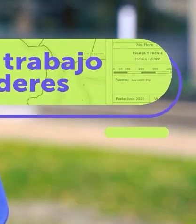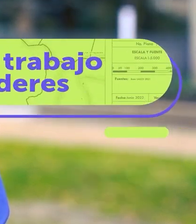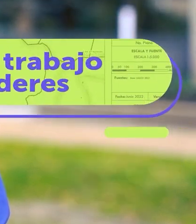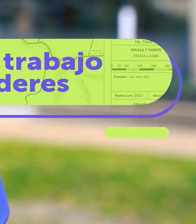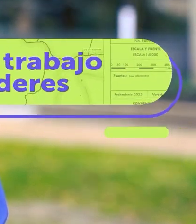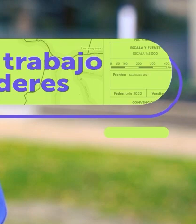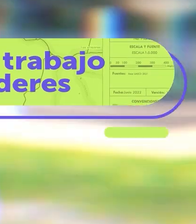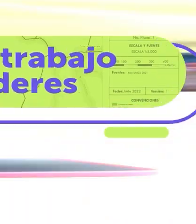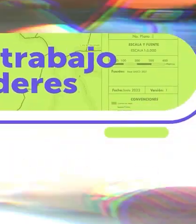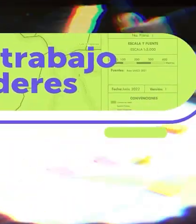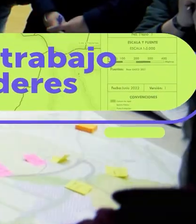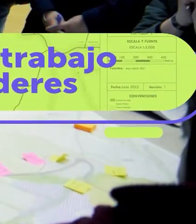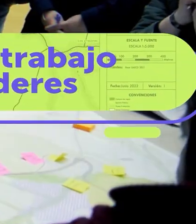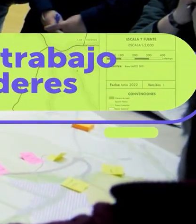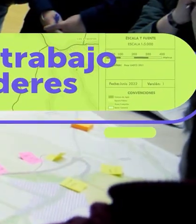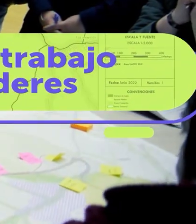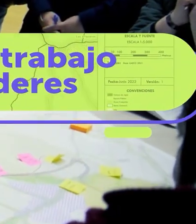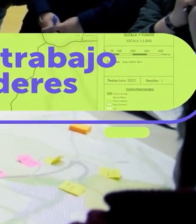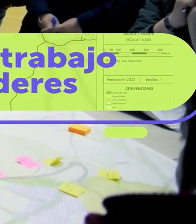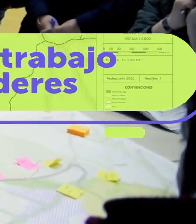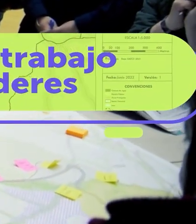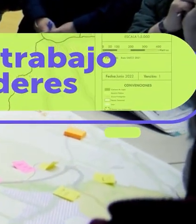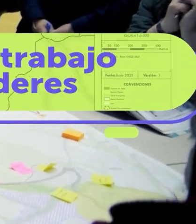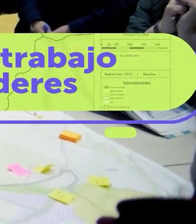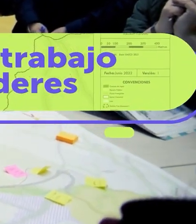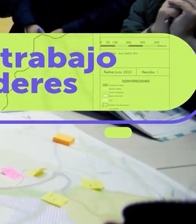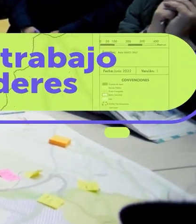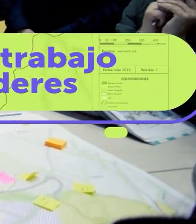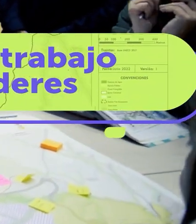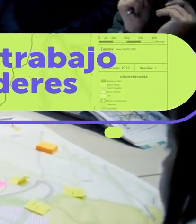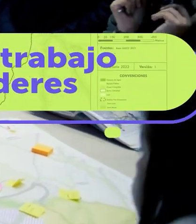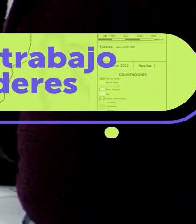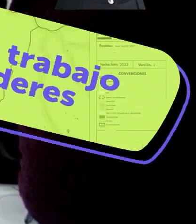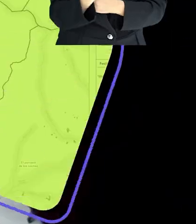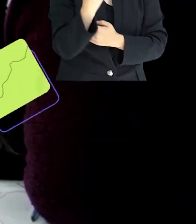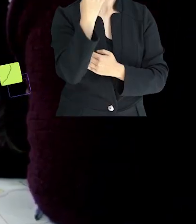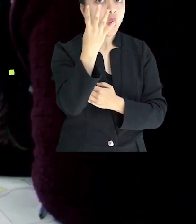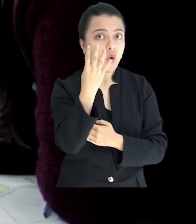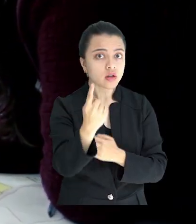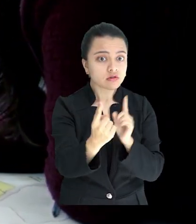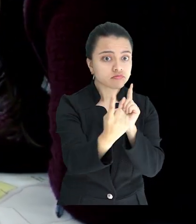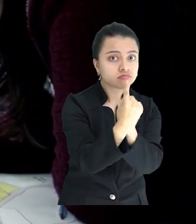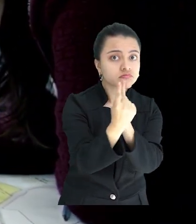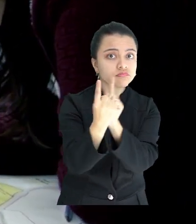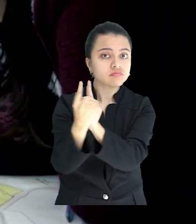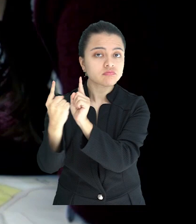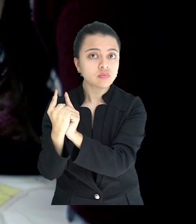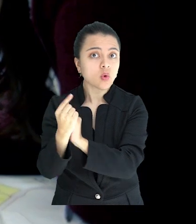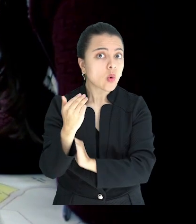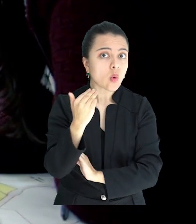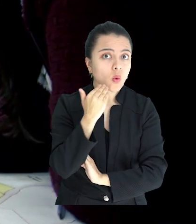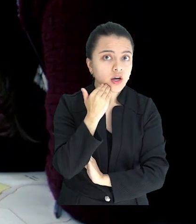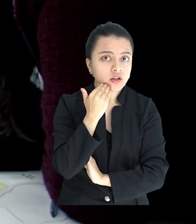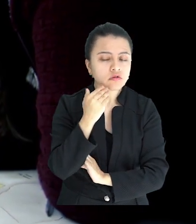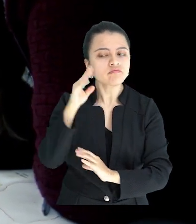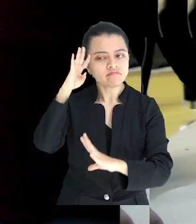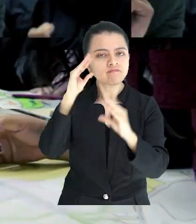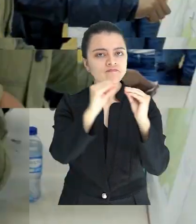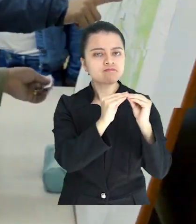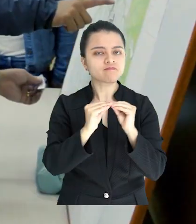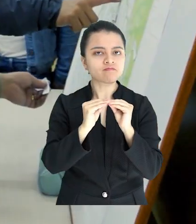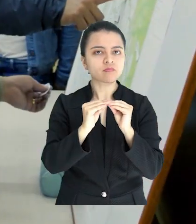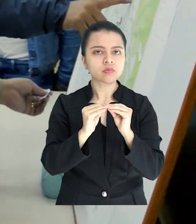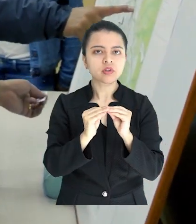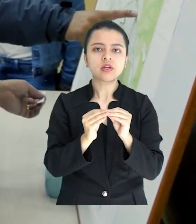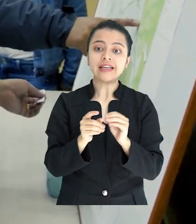con los líderes de USME para definir los próximos tres encuentros en los que queremos socializar este proceso y recoger otros aportes